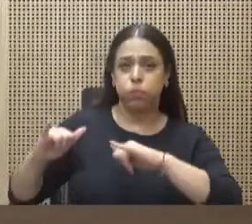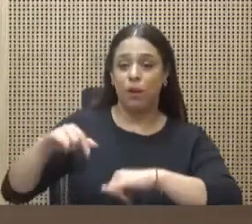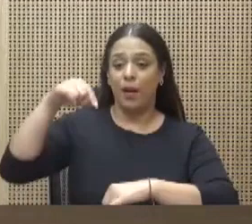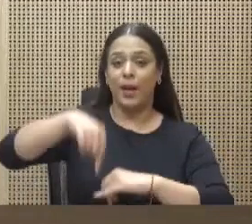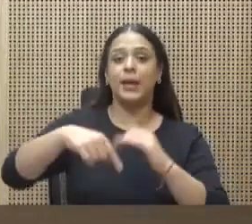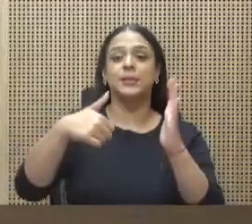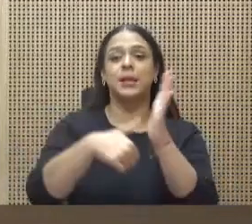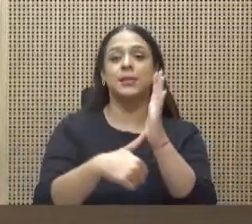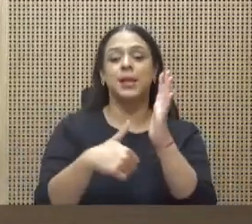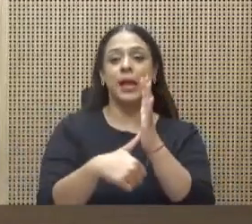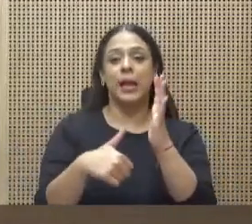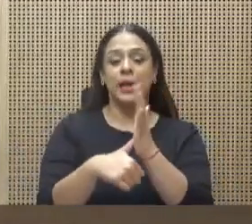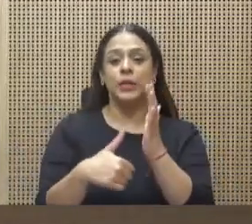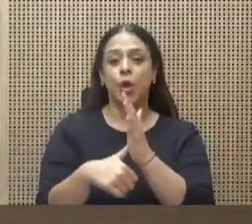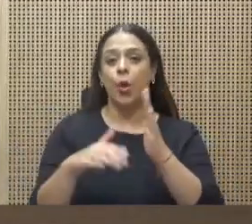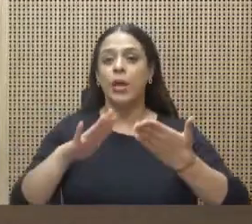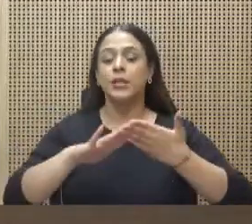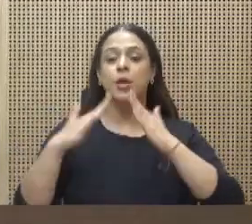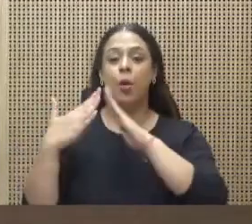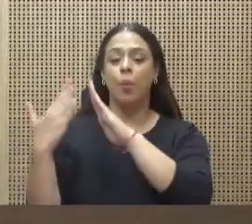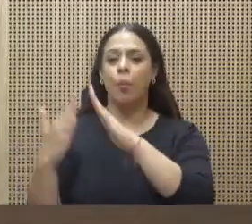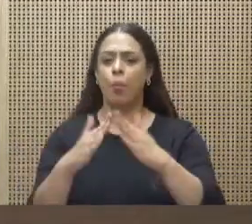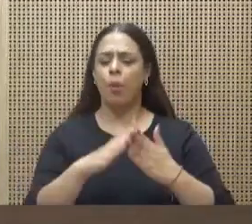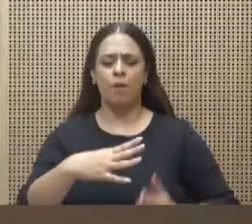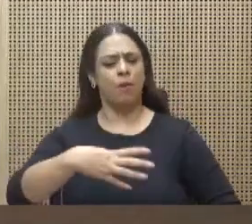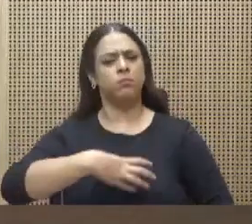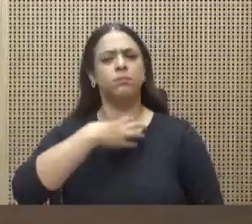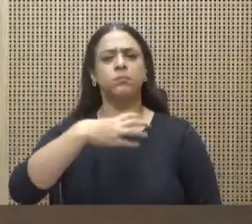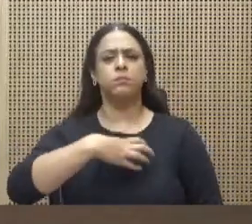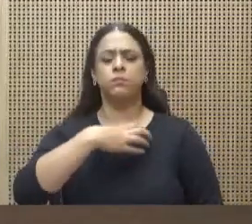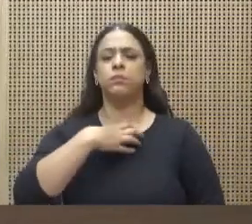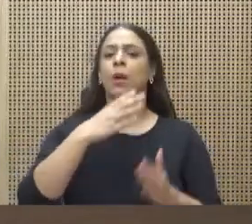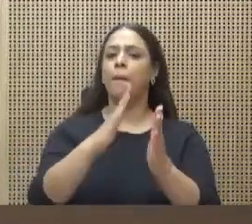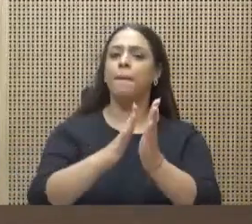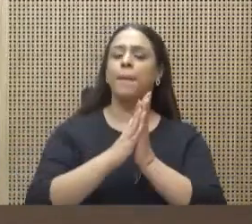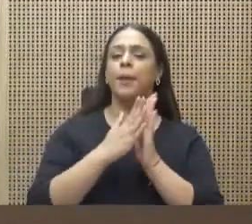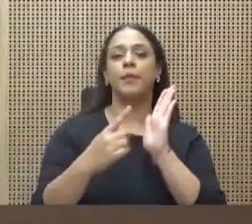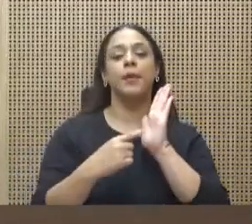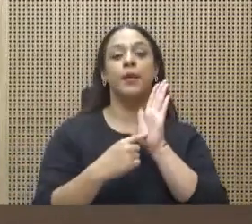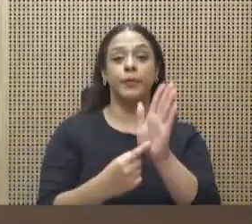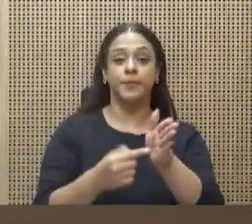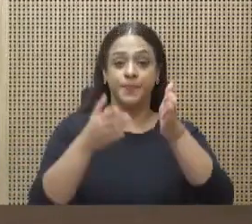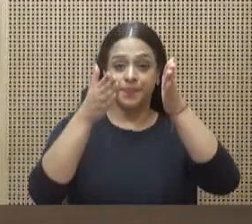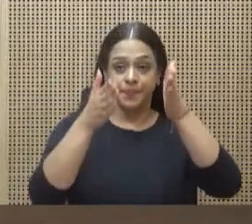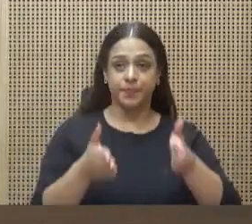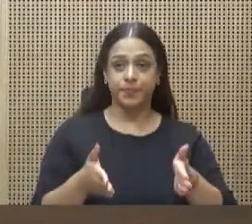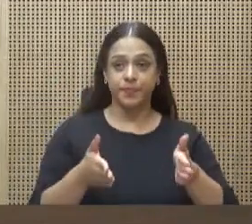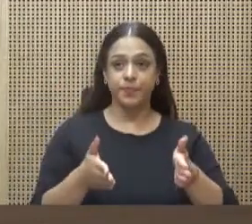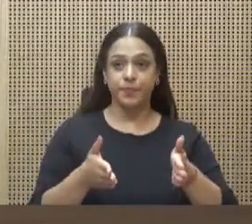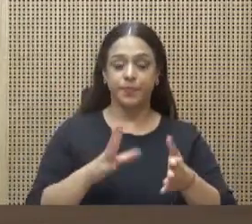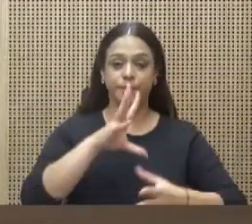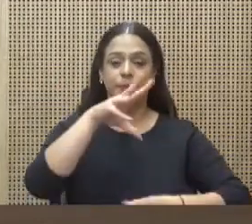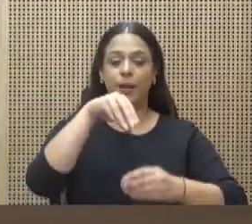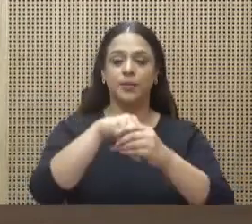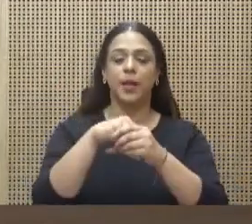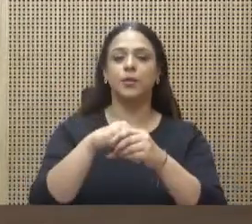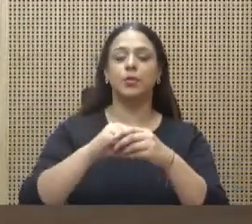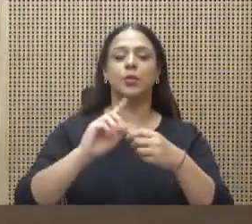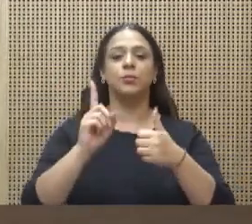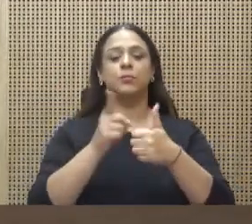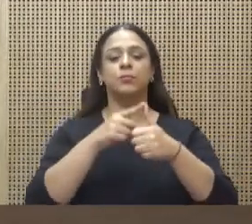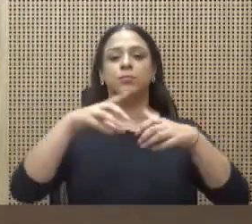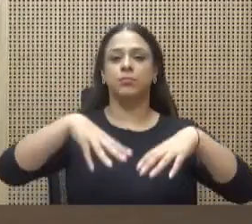y pedido nuevamente una representación en el primer poder de la República, de las ideas de la